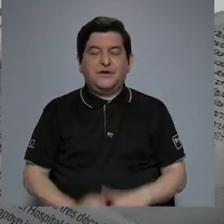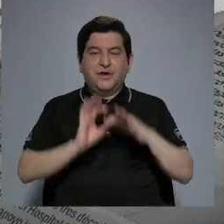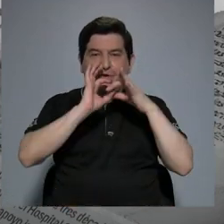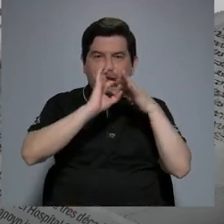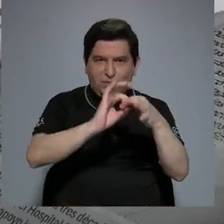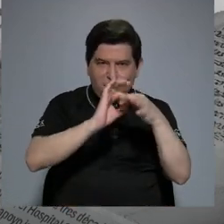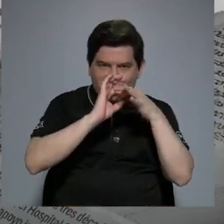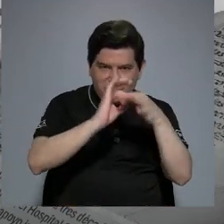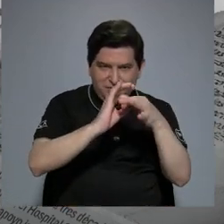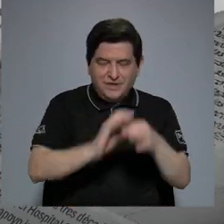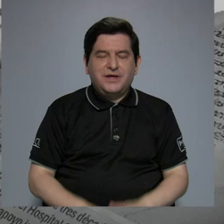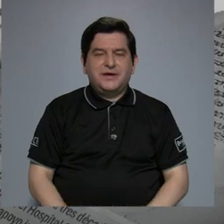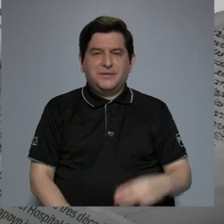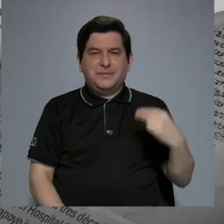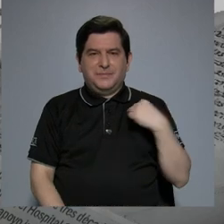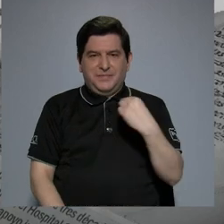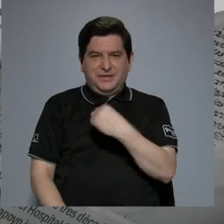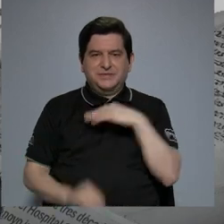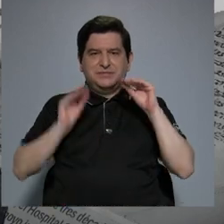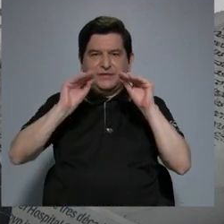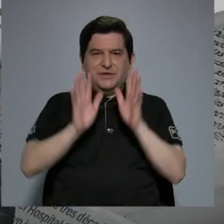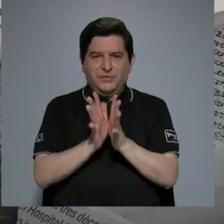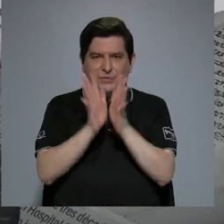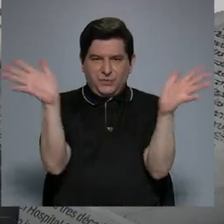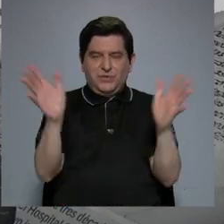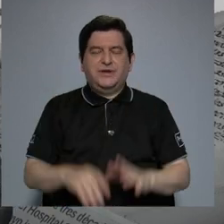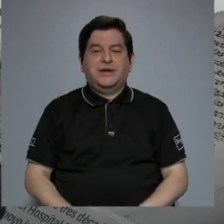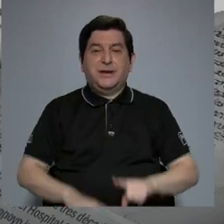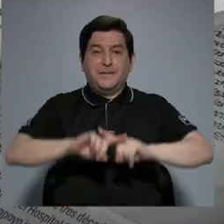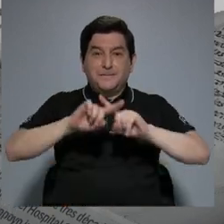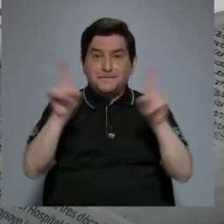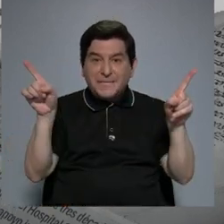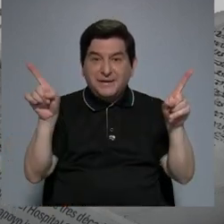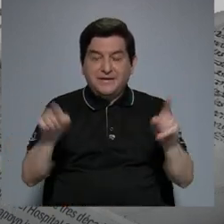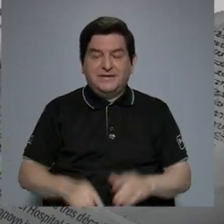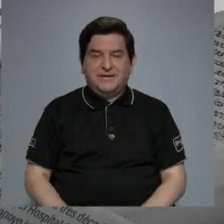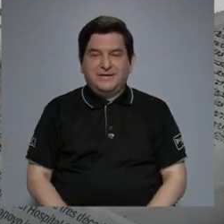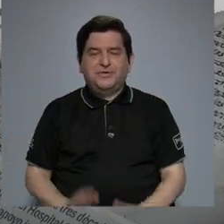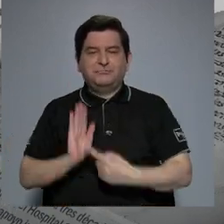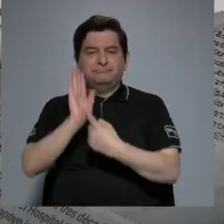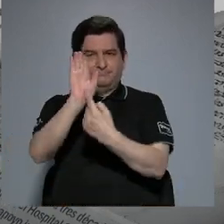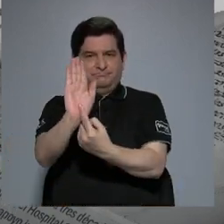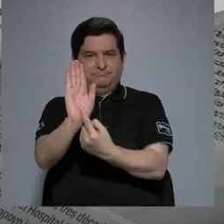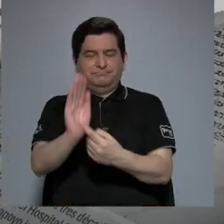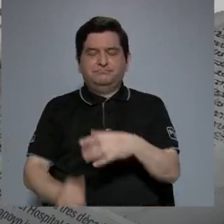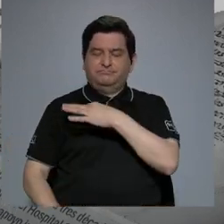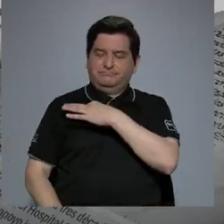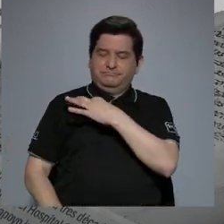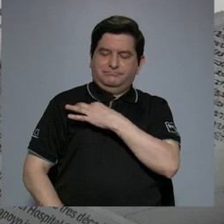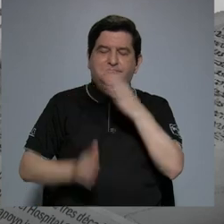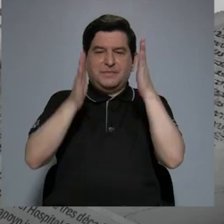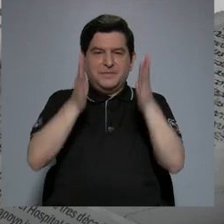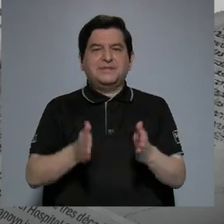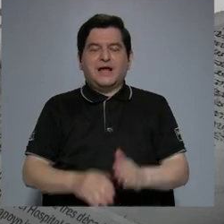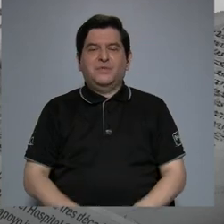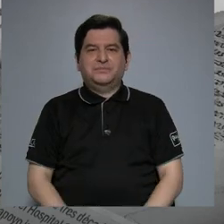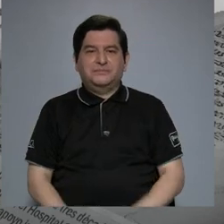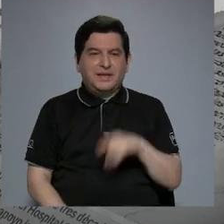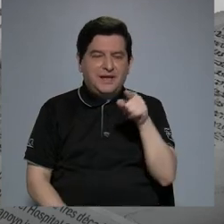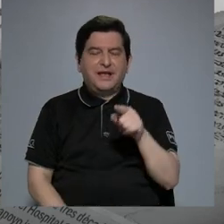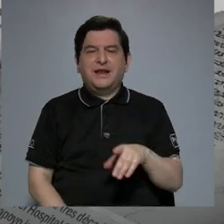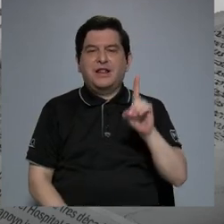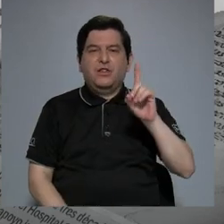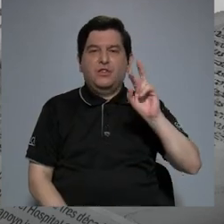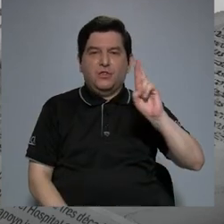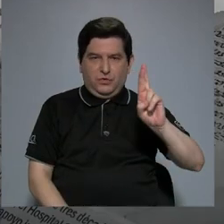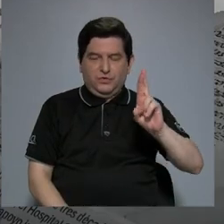coordinación con el Ministerio de Educación Pública. Pero para ello les voy a presentar al invitado. El invitado es el